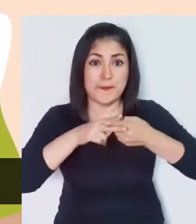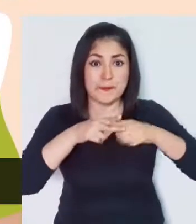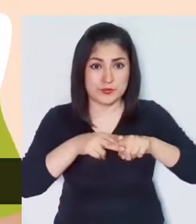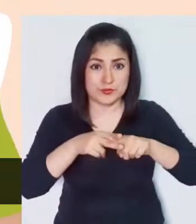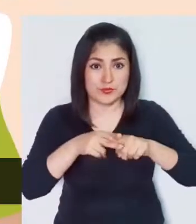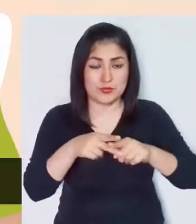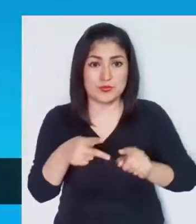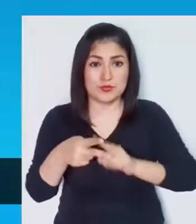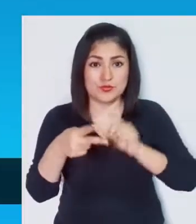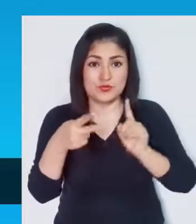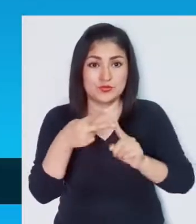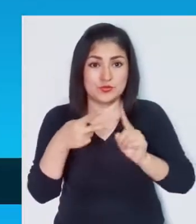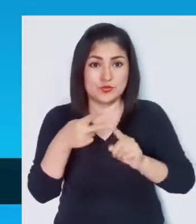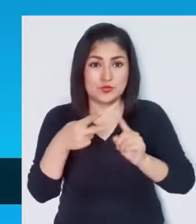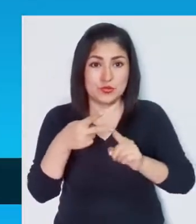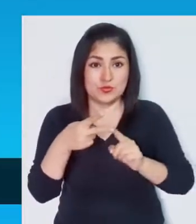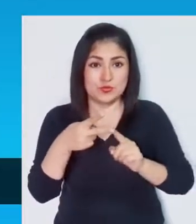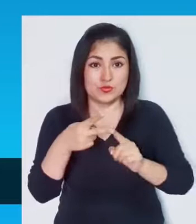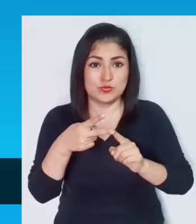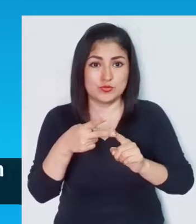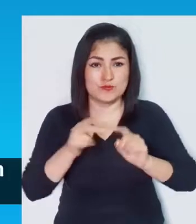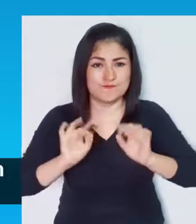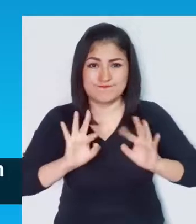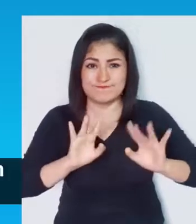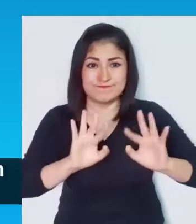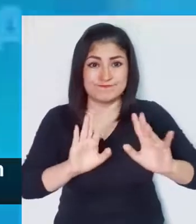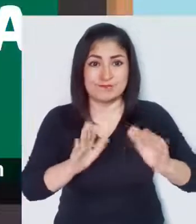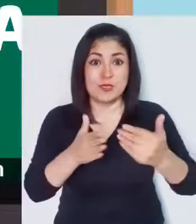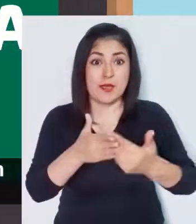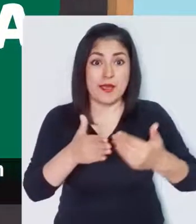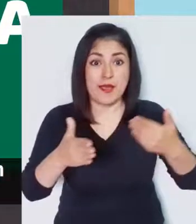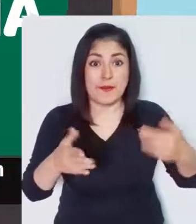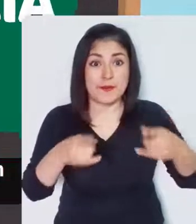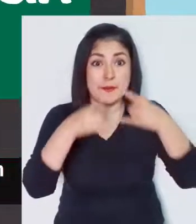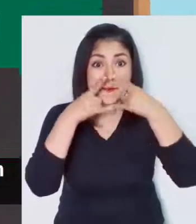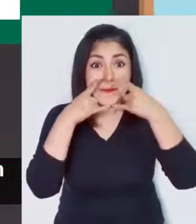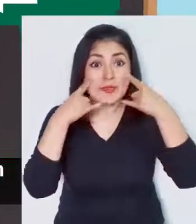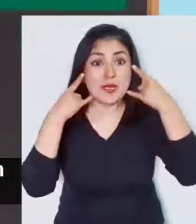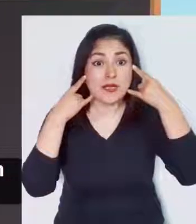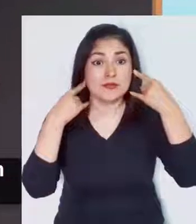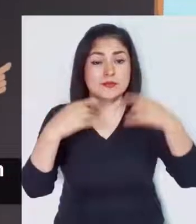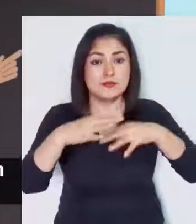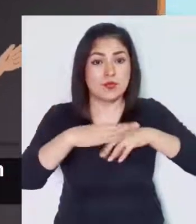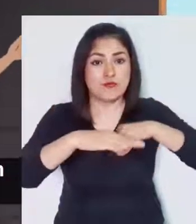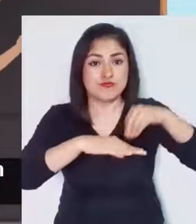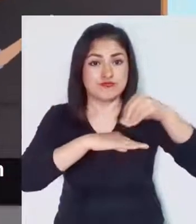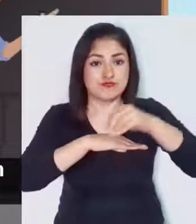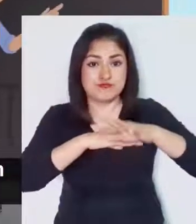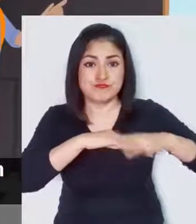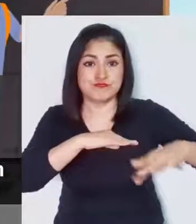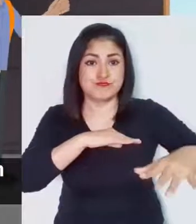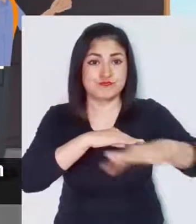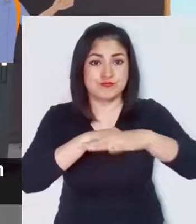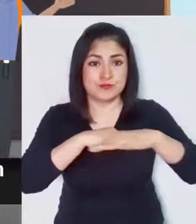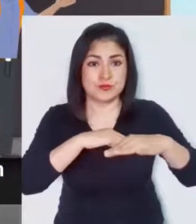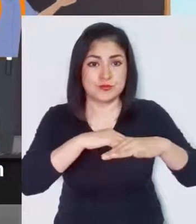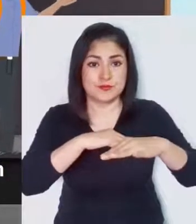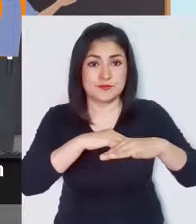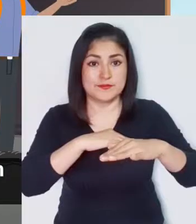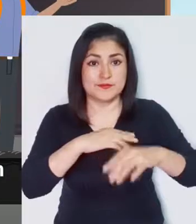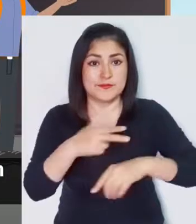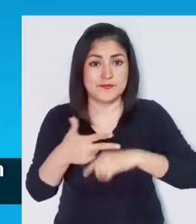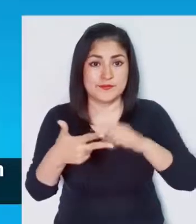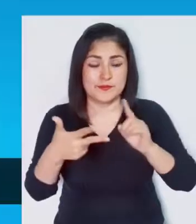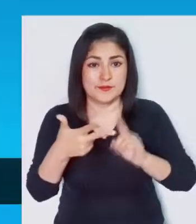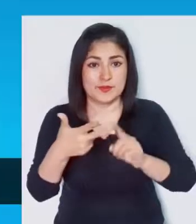del simulacro. Momento 2. Evacúa con mascarilla por las rutas de evacuación. Hacia una zona segura